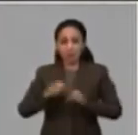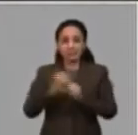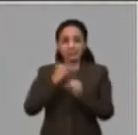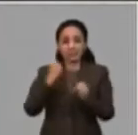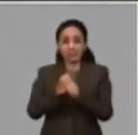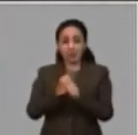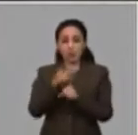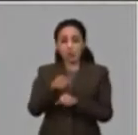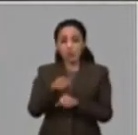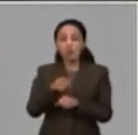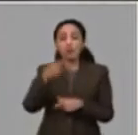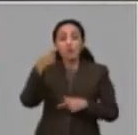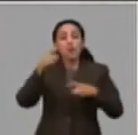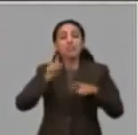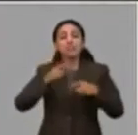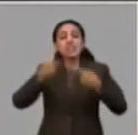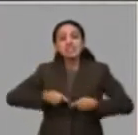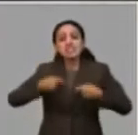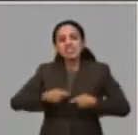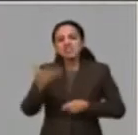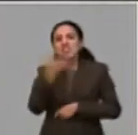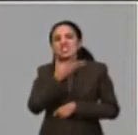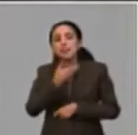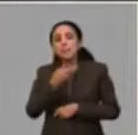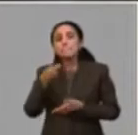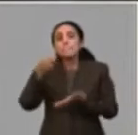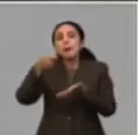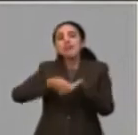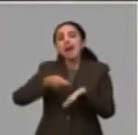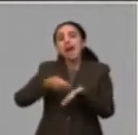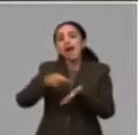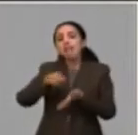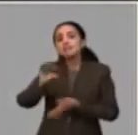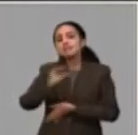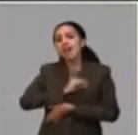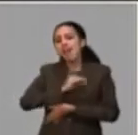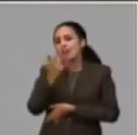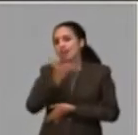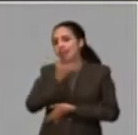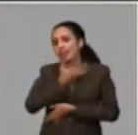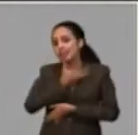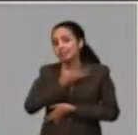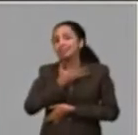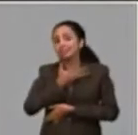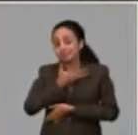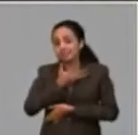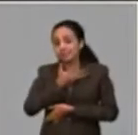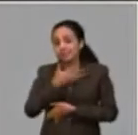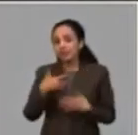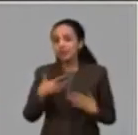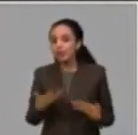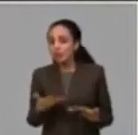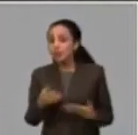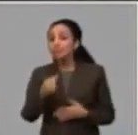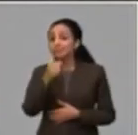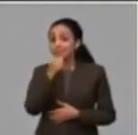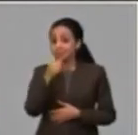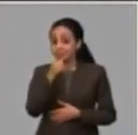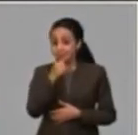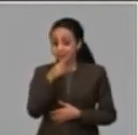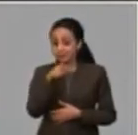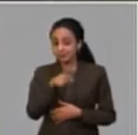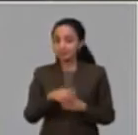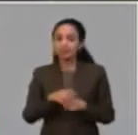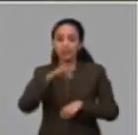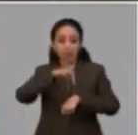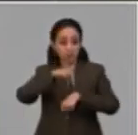recibiendo quién es el que paga ese salario o esa garantía que la paga la entidad. En